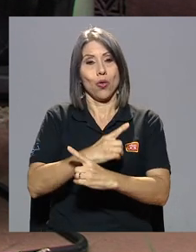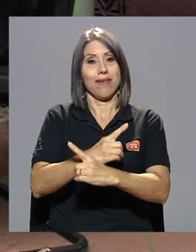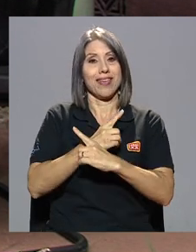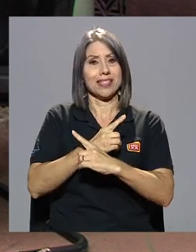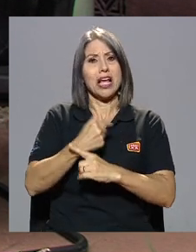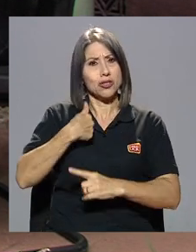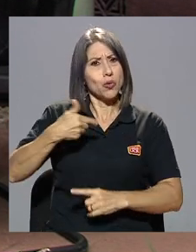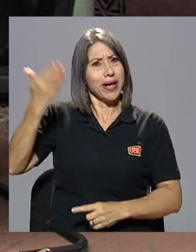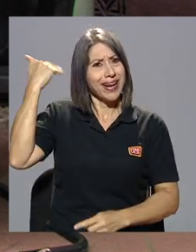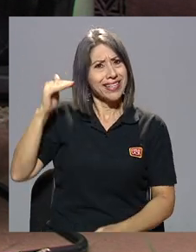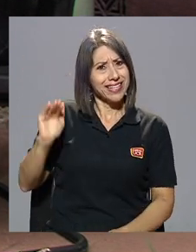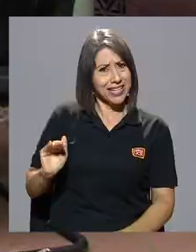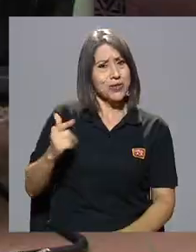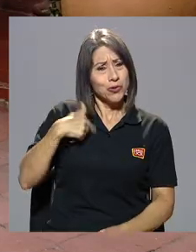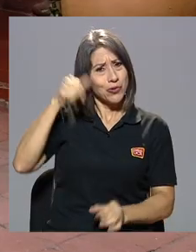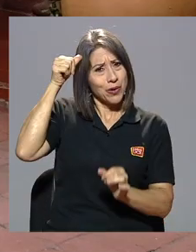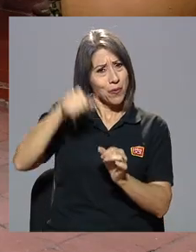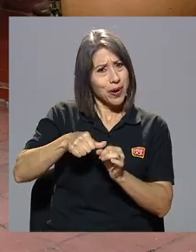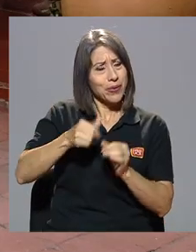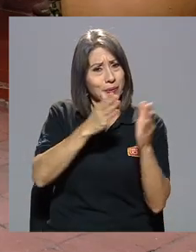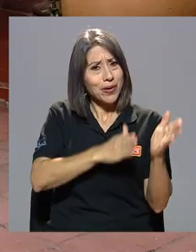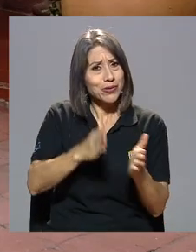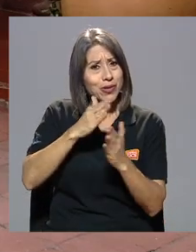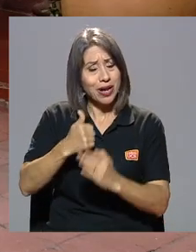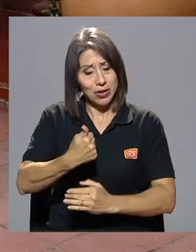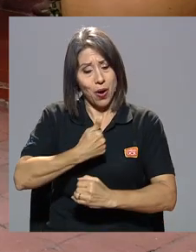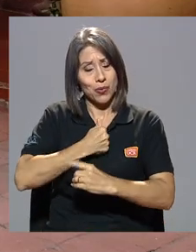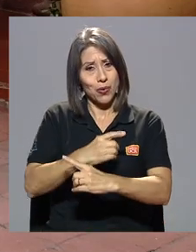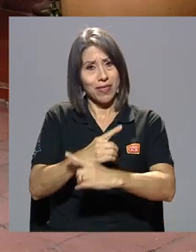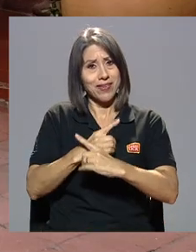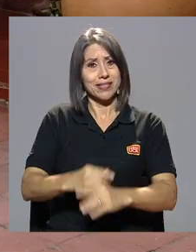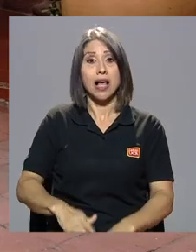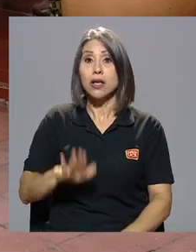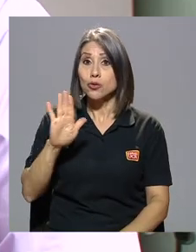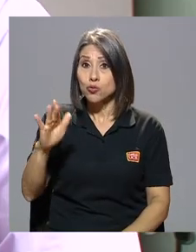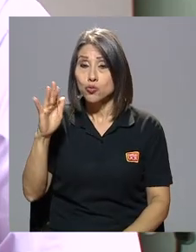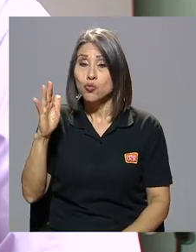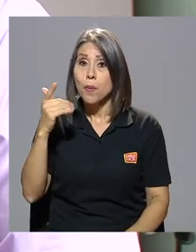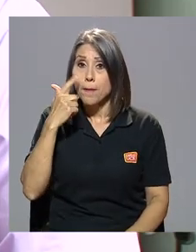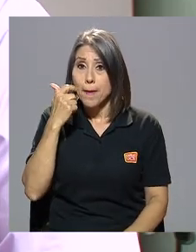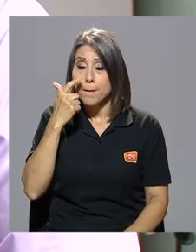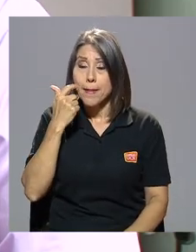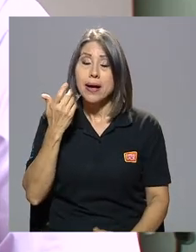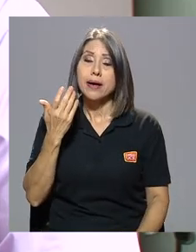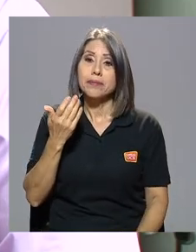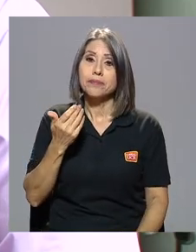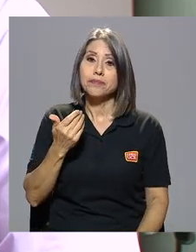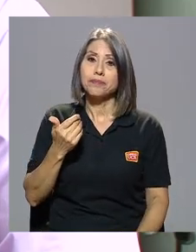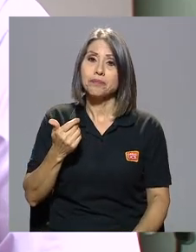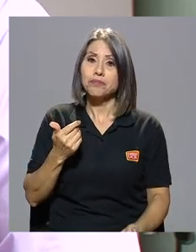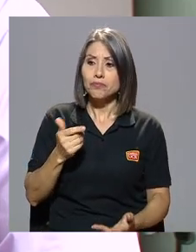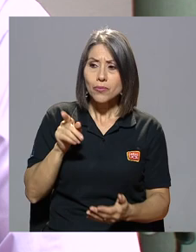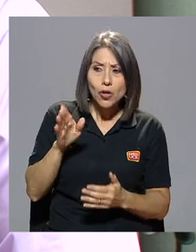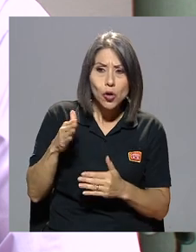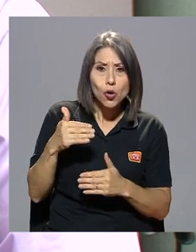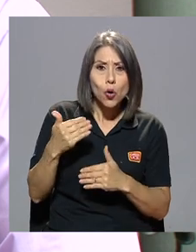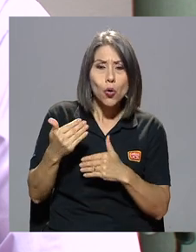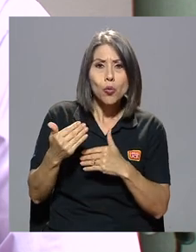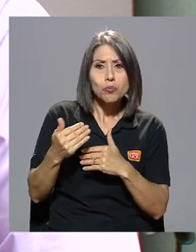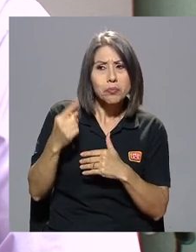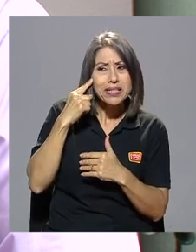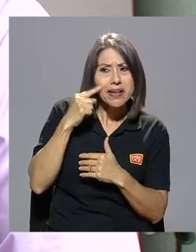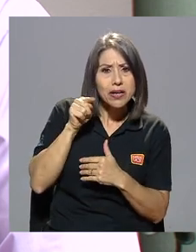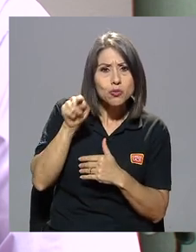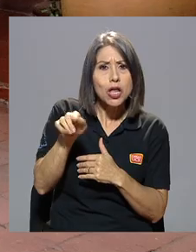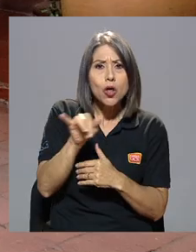autodefensa yo era muy chiquillo y me acuerdo cuando se organizó la autodefensa ¿Su papá lo desarrollaba como el perfil de quien